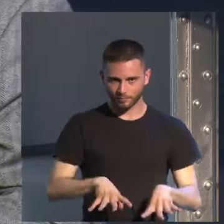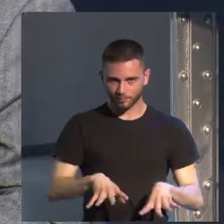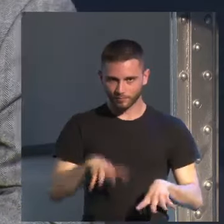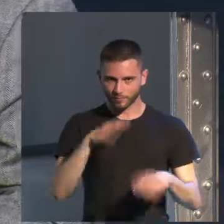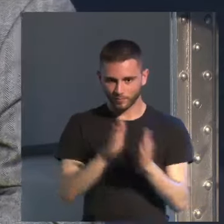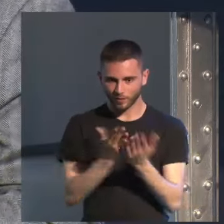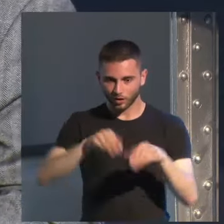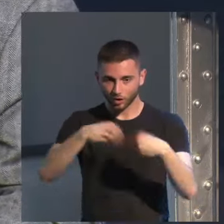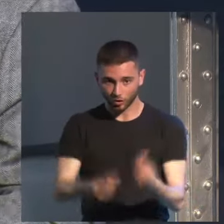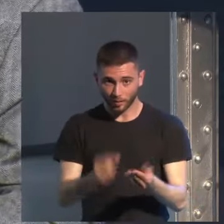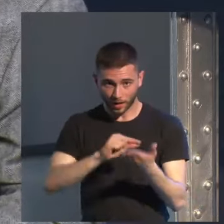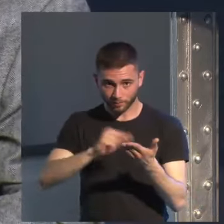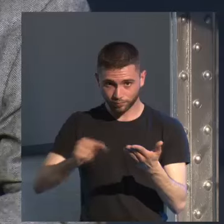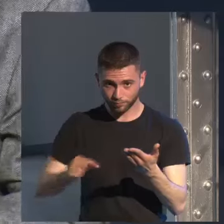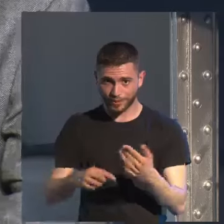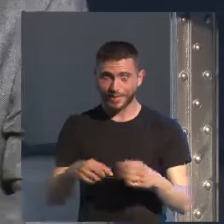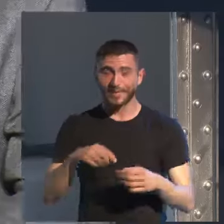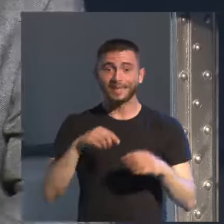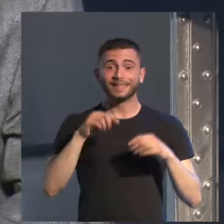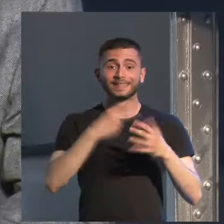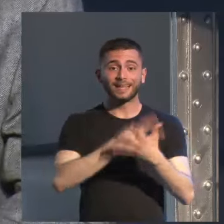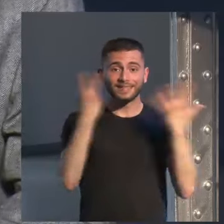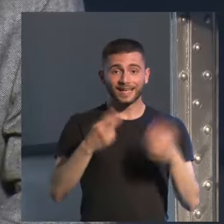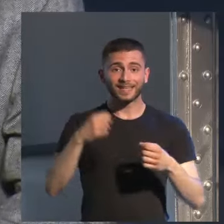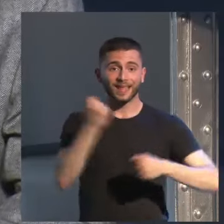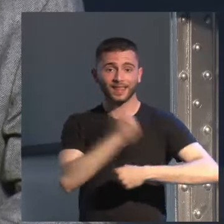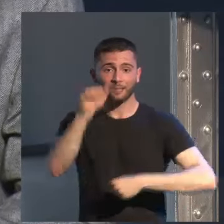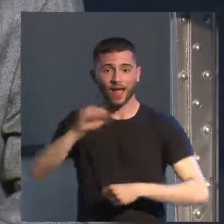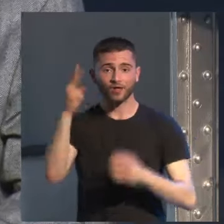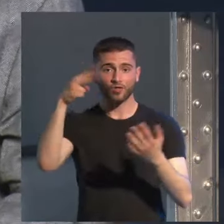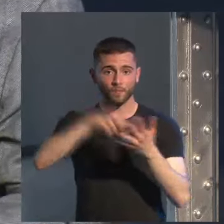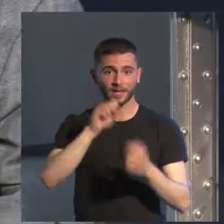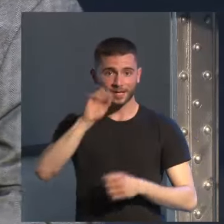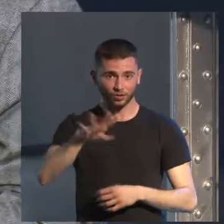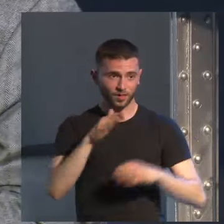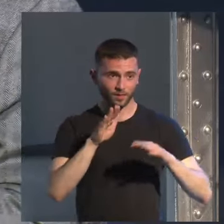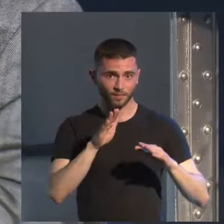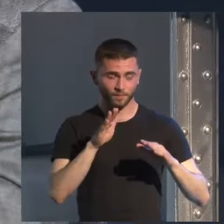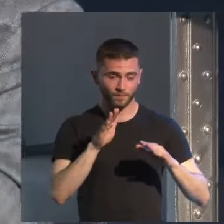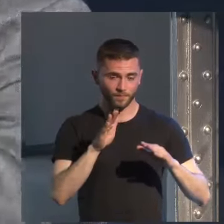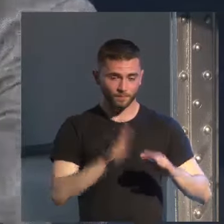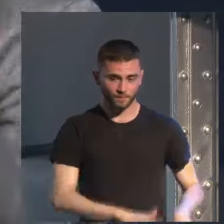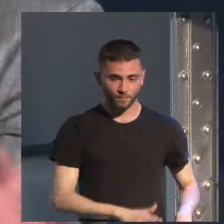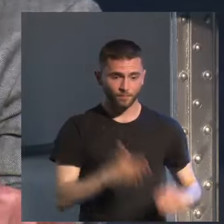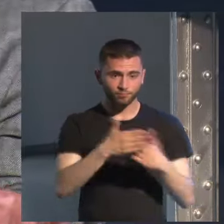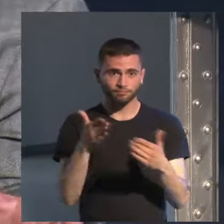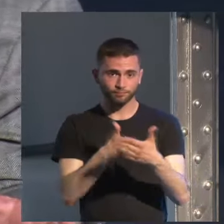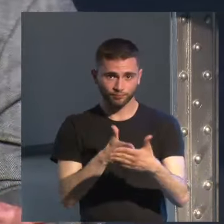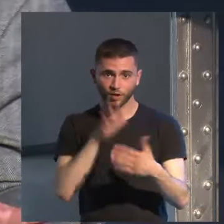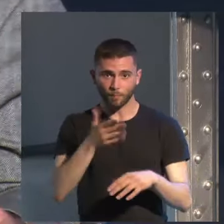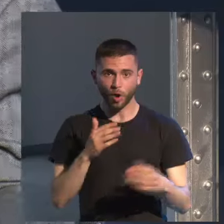detener el 17 de diciembre de 2014 porque lo que sí no quiero es que entre en esta etapa